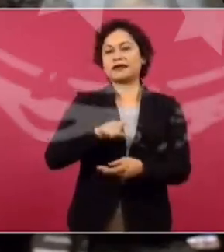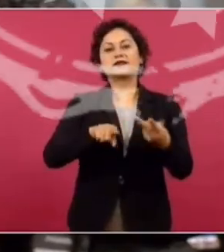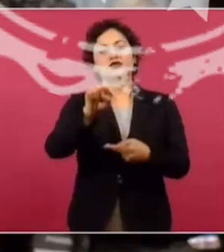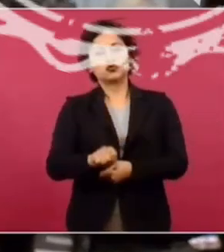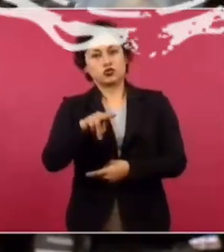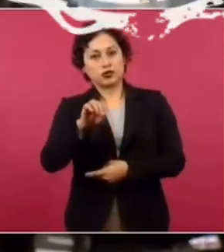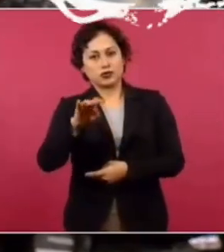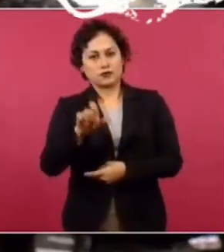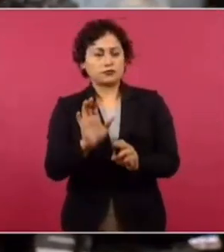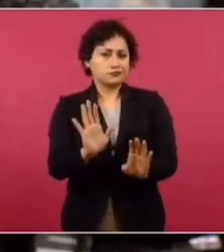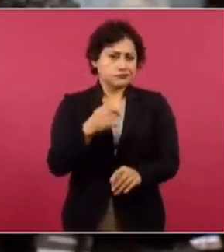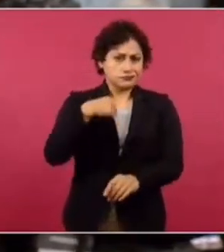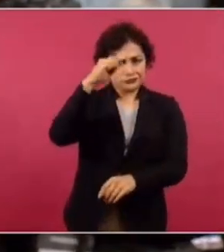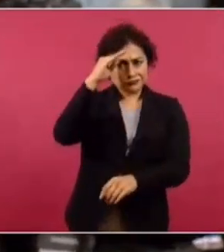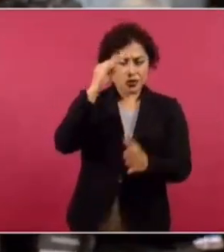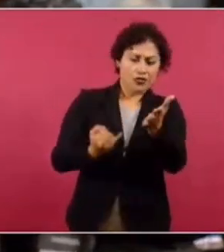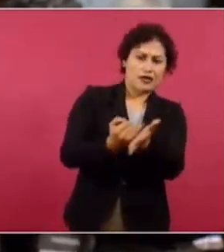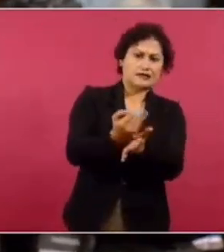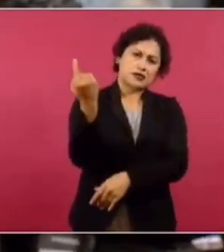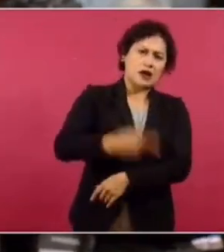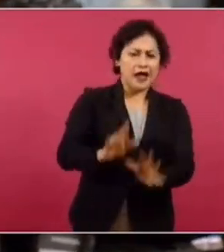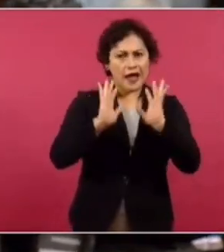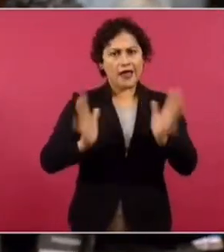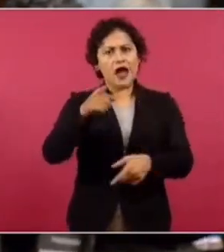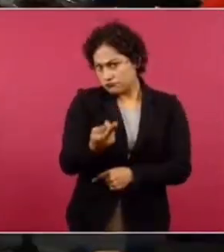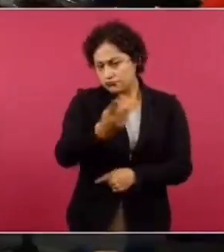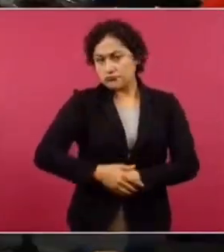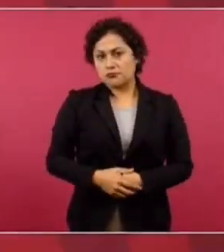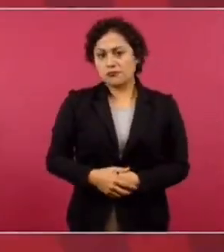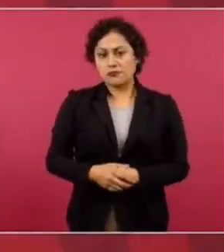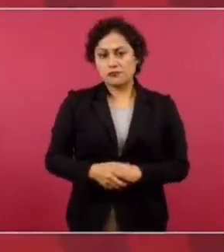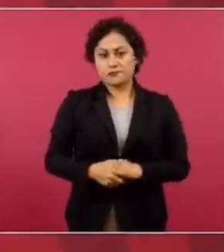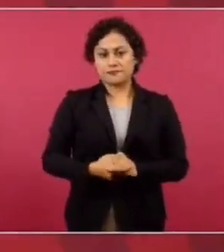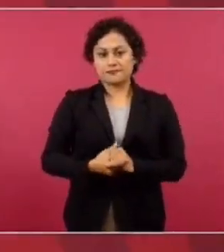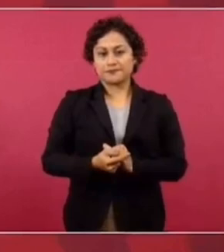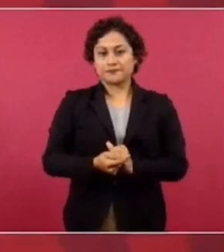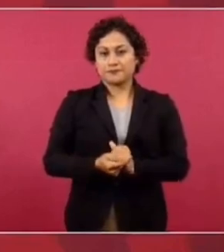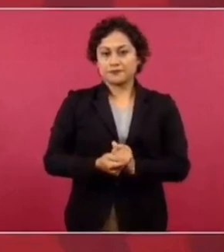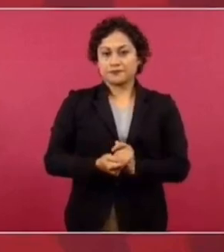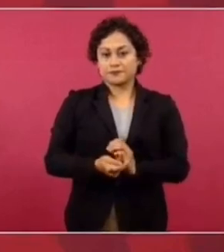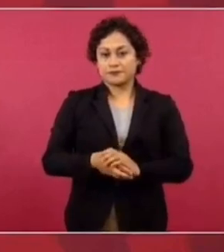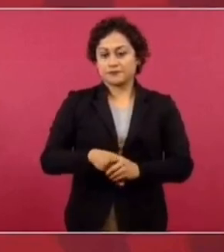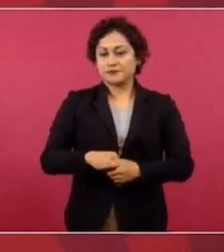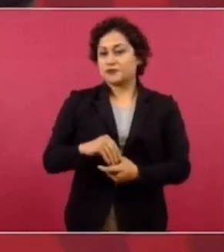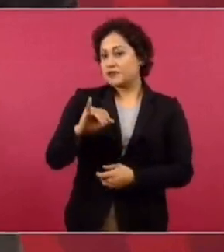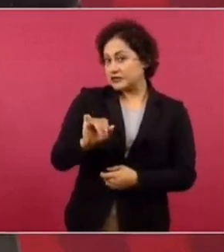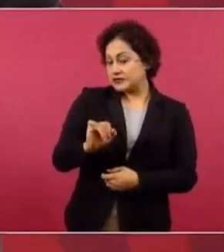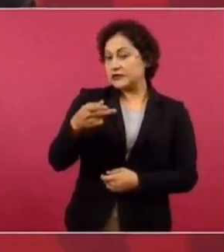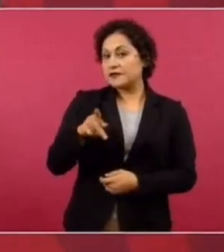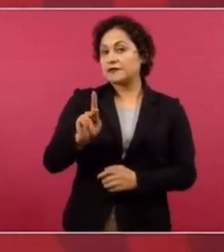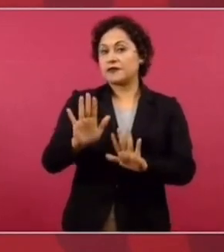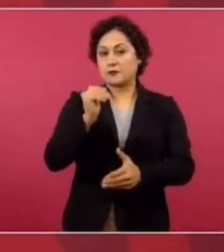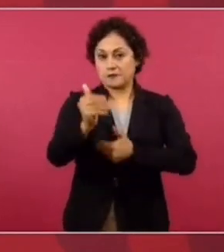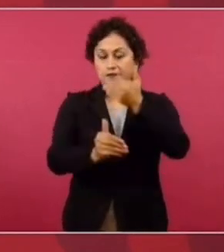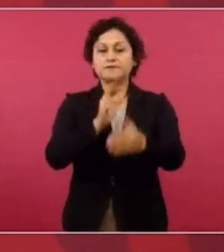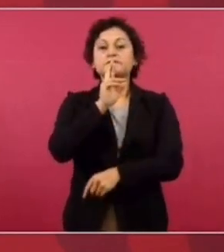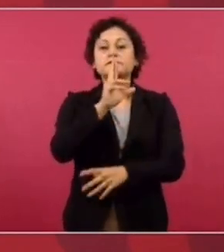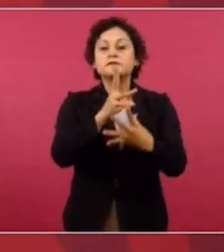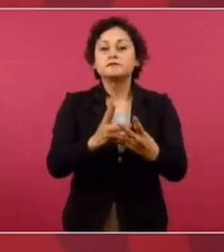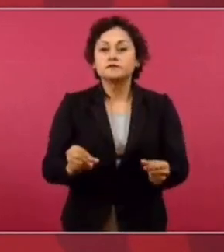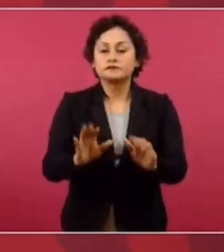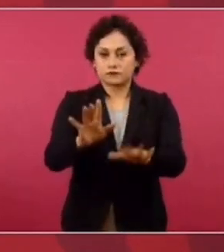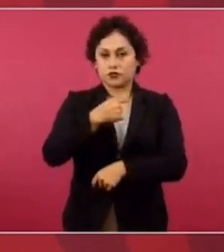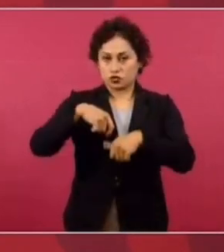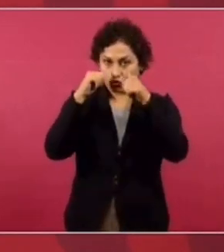¿Meritaría una decisión salomónica por parte de usted como presidente de la República? Pues sí, pero vamos a ver qué resolvemos. Lo vamos a